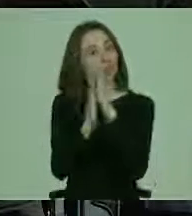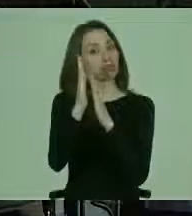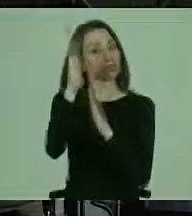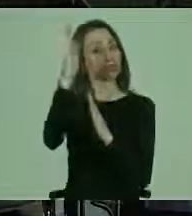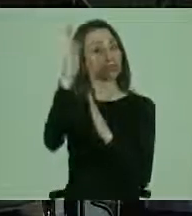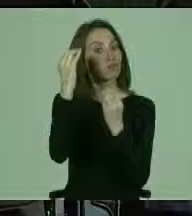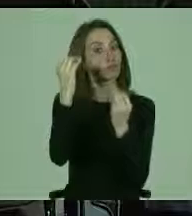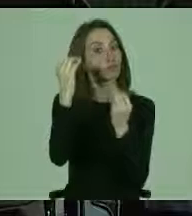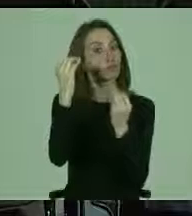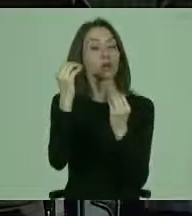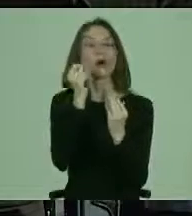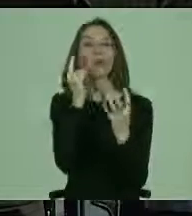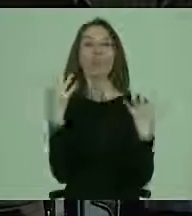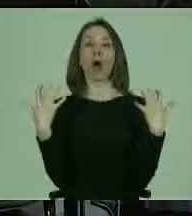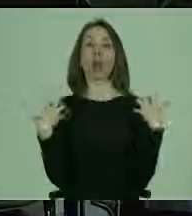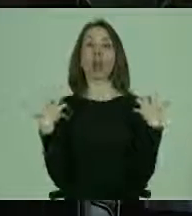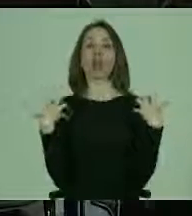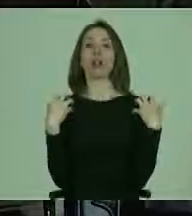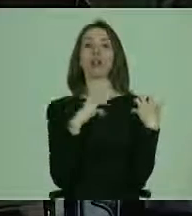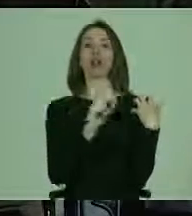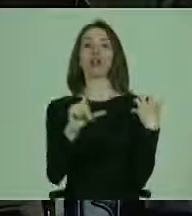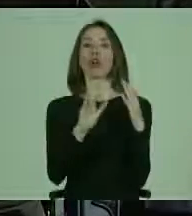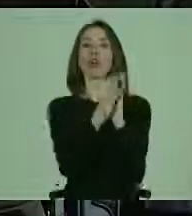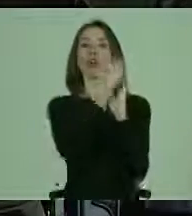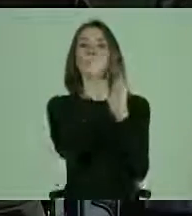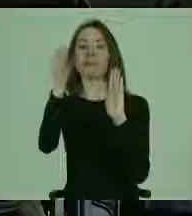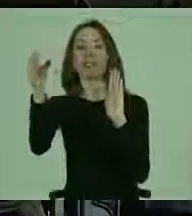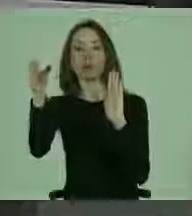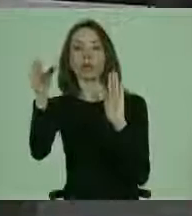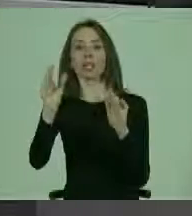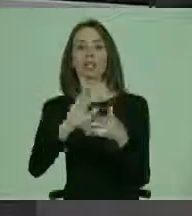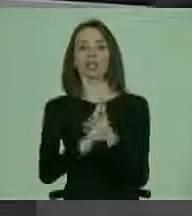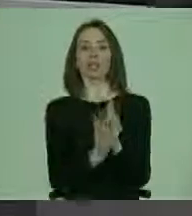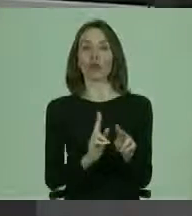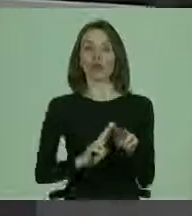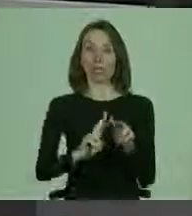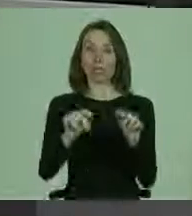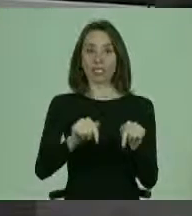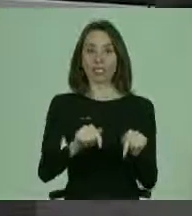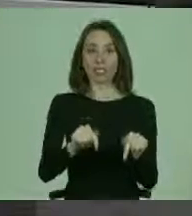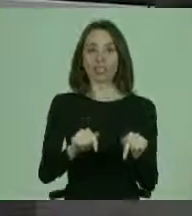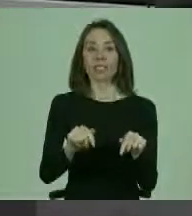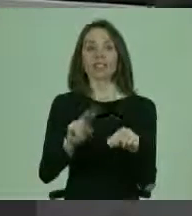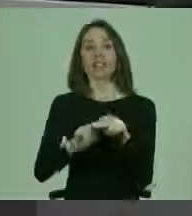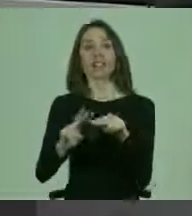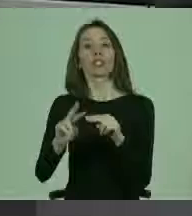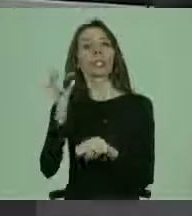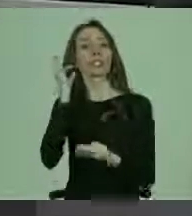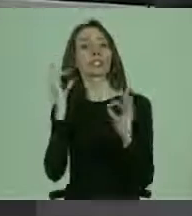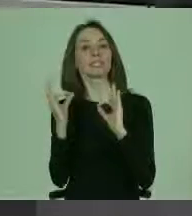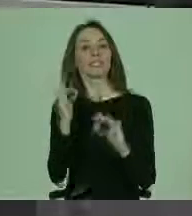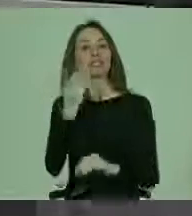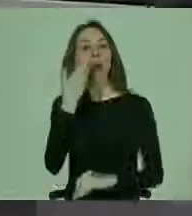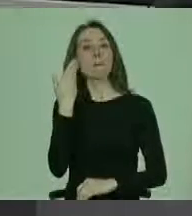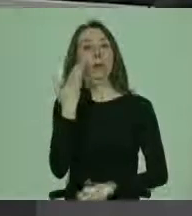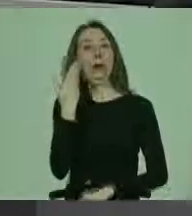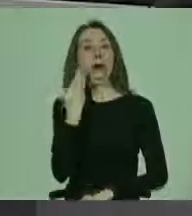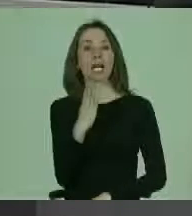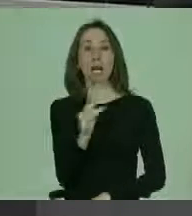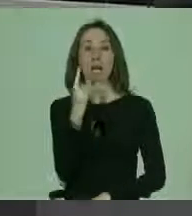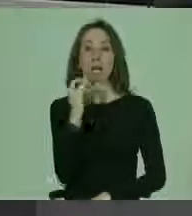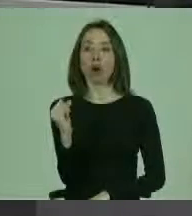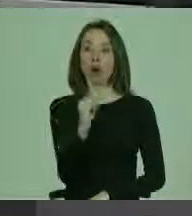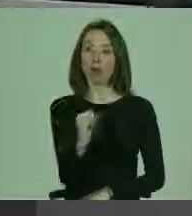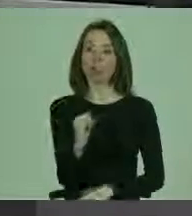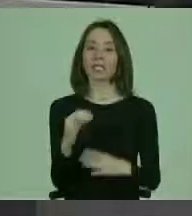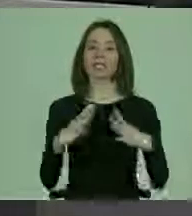relación al rol de las bibliotecas. Todo lo que se hace aquí, lo que hace Blanca Borges, a quien también felicito